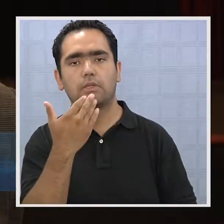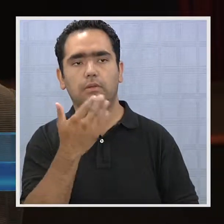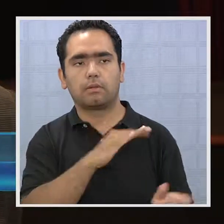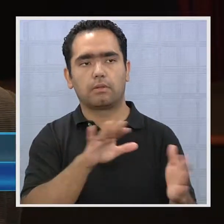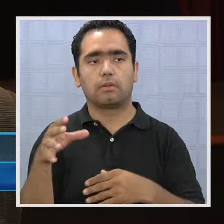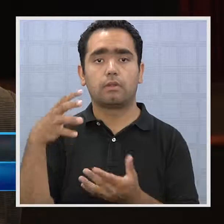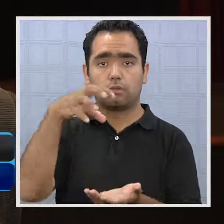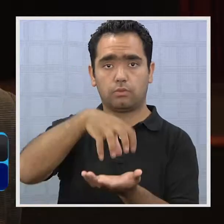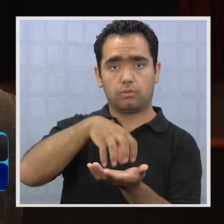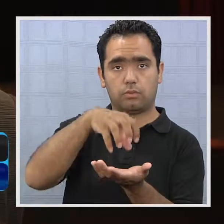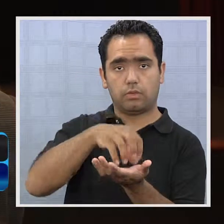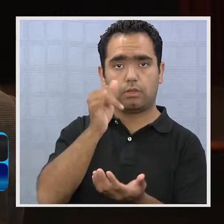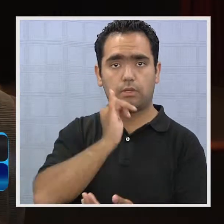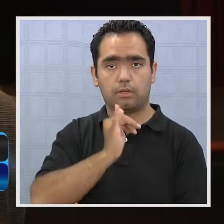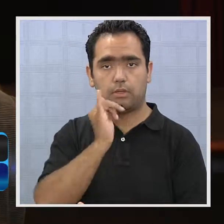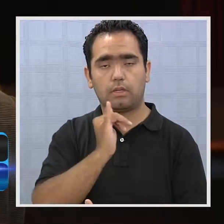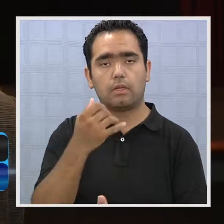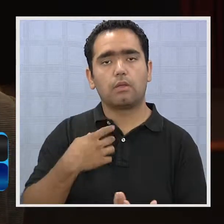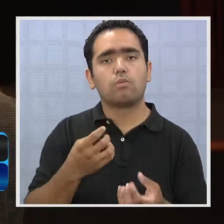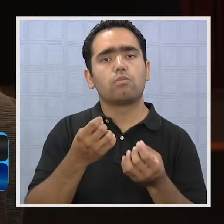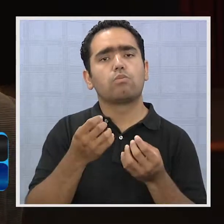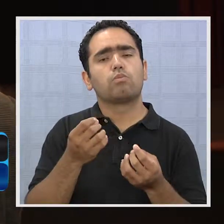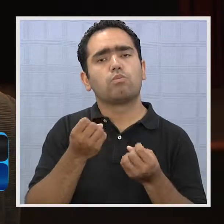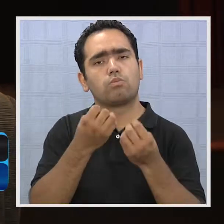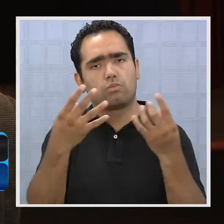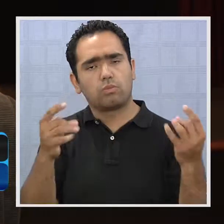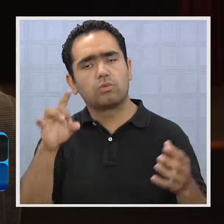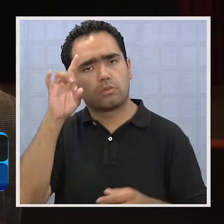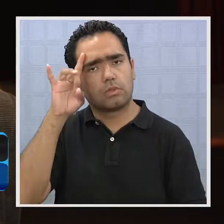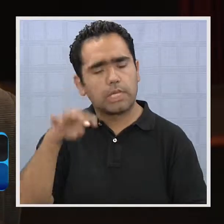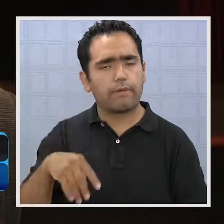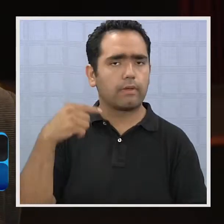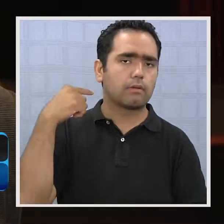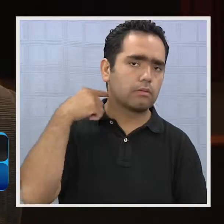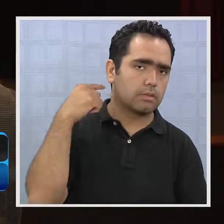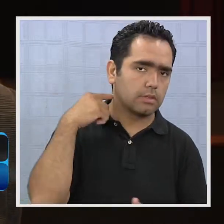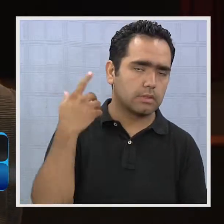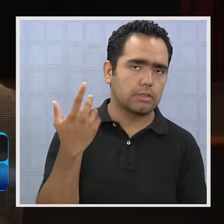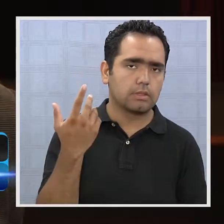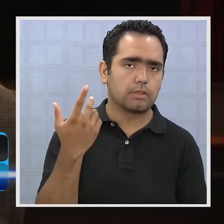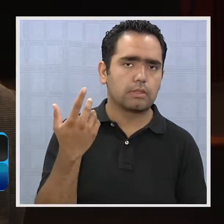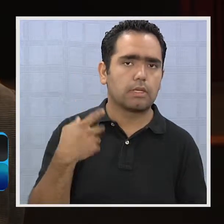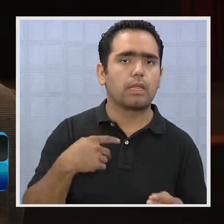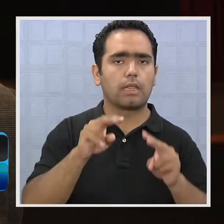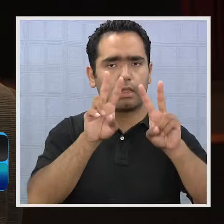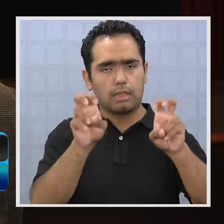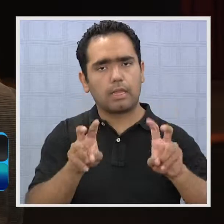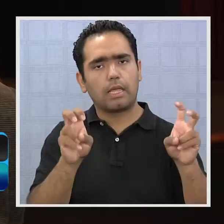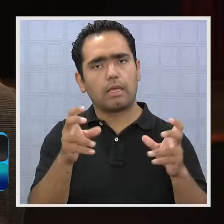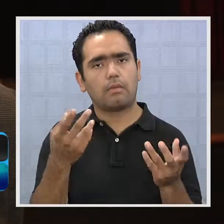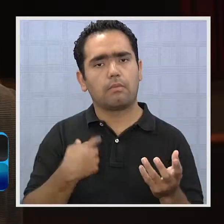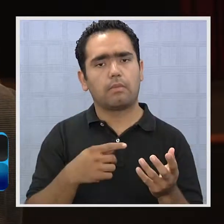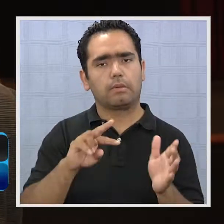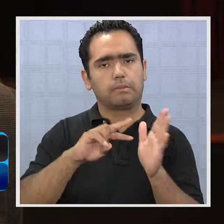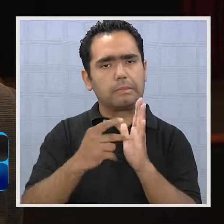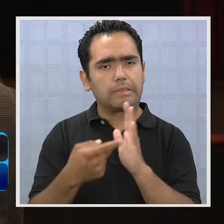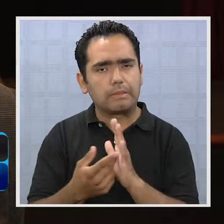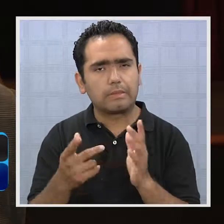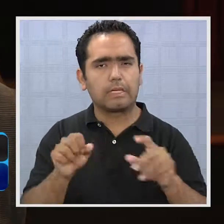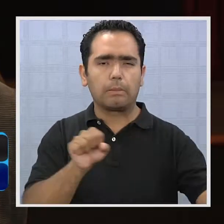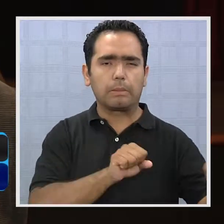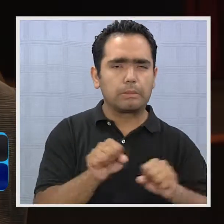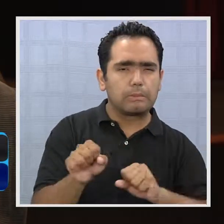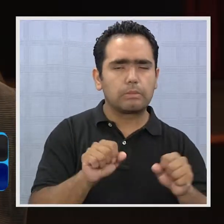proclive y con alta sensibilidad el tema de los desastres, de los